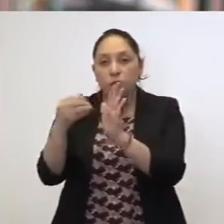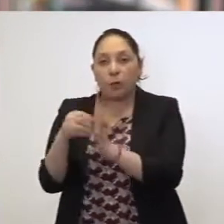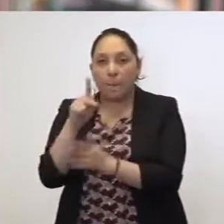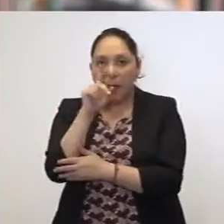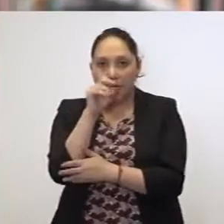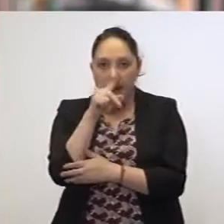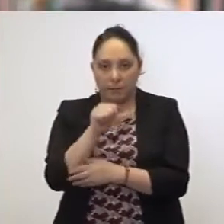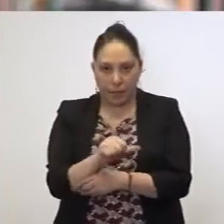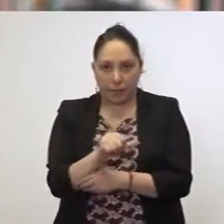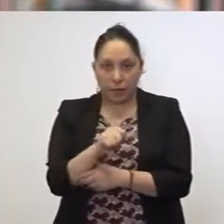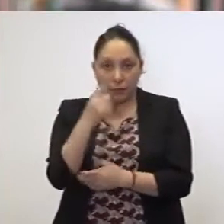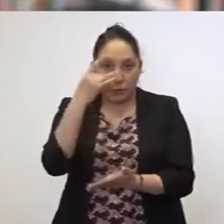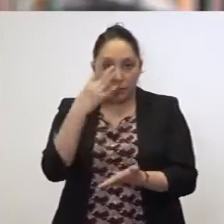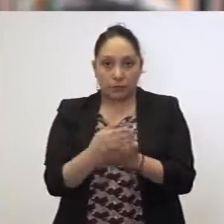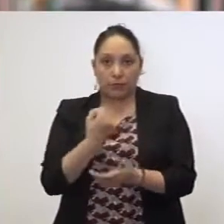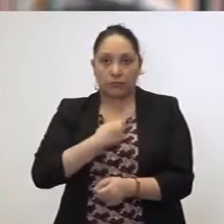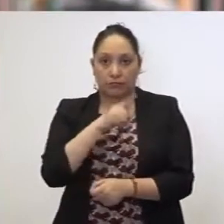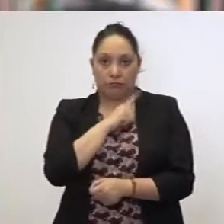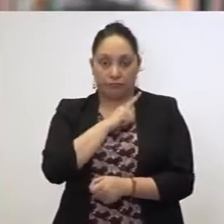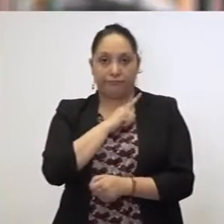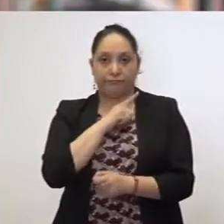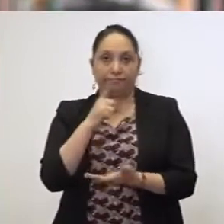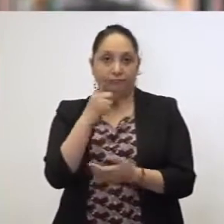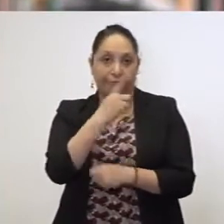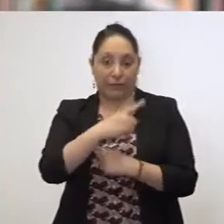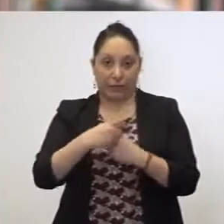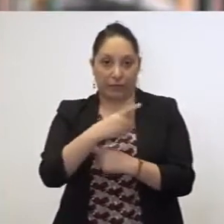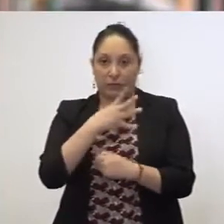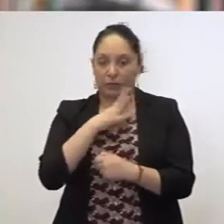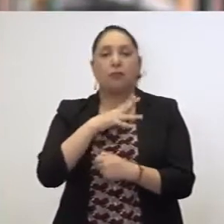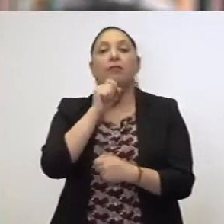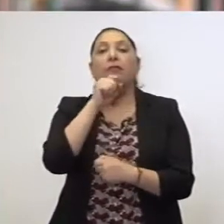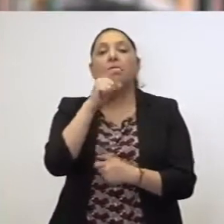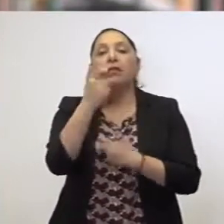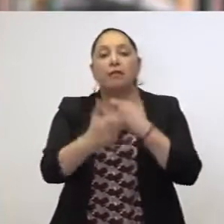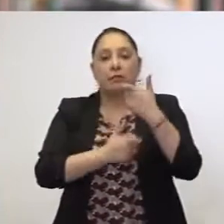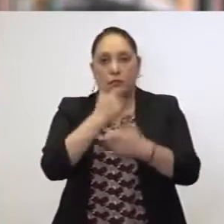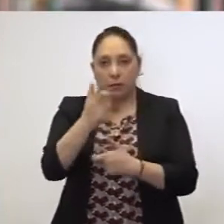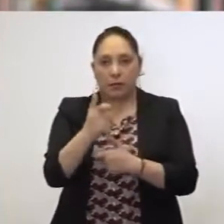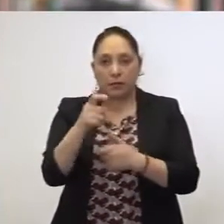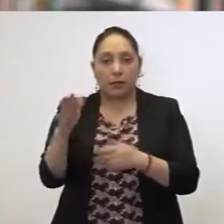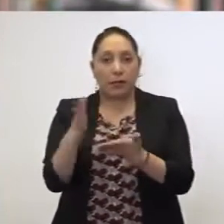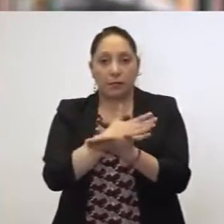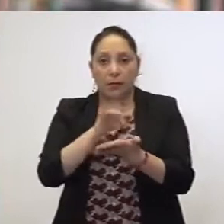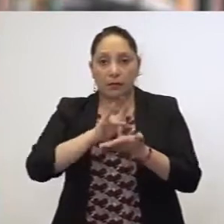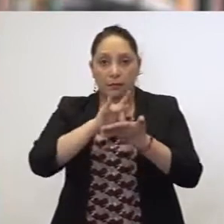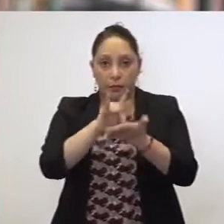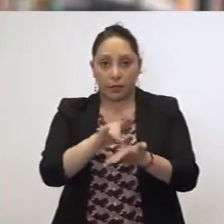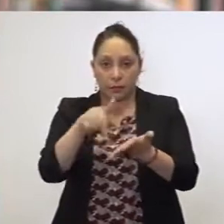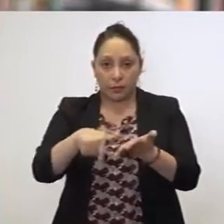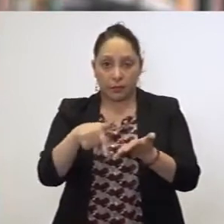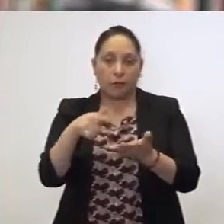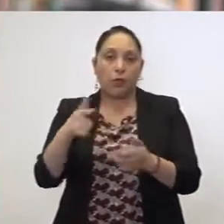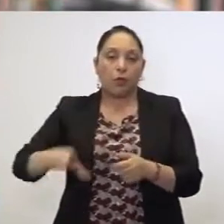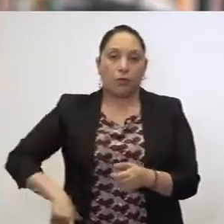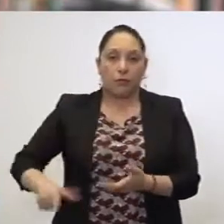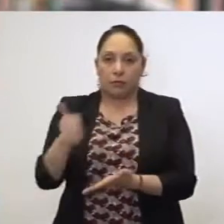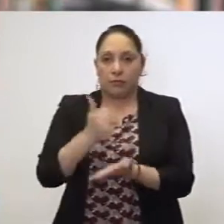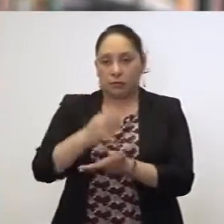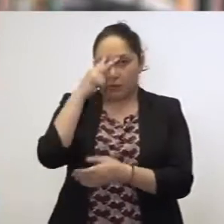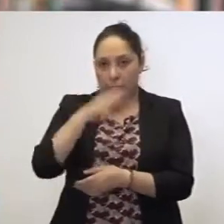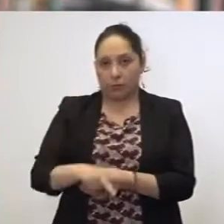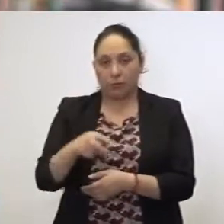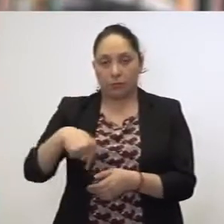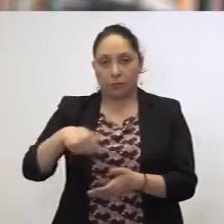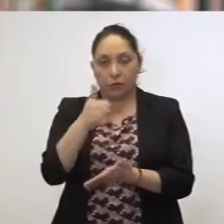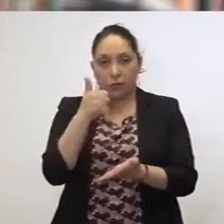salud, sino también la economía de las familias. Además del apoyo del Gobierno de México, en la ciudad, lo informé hace unos